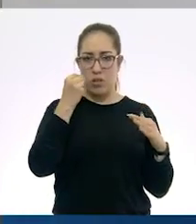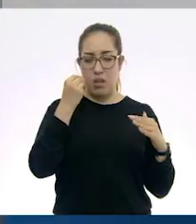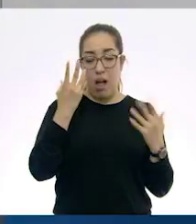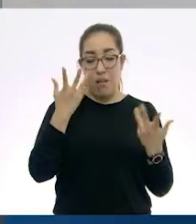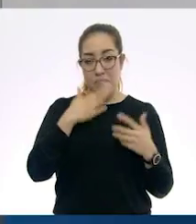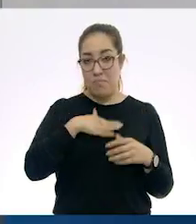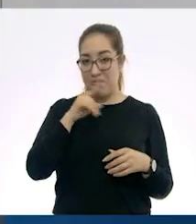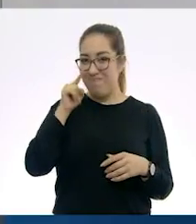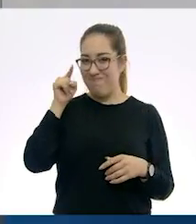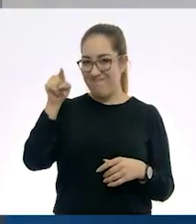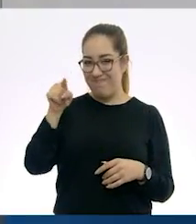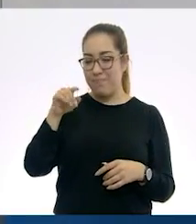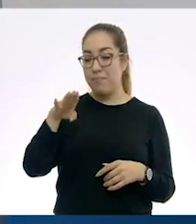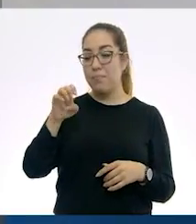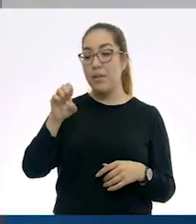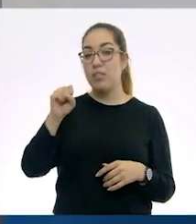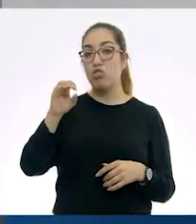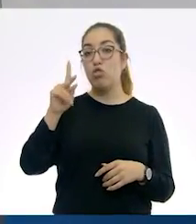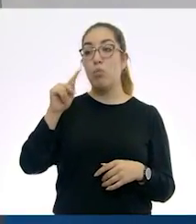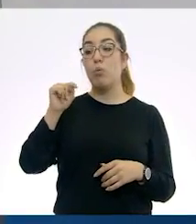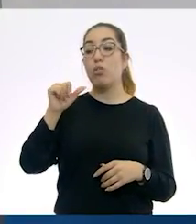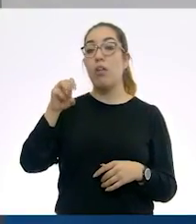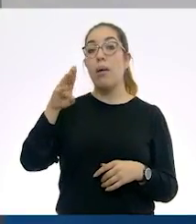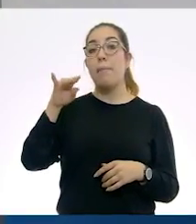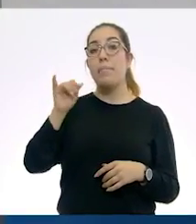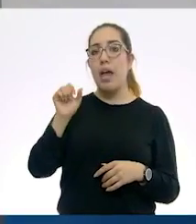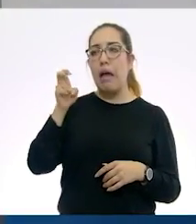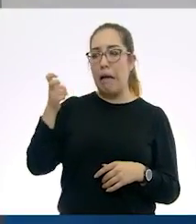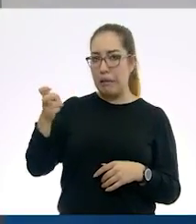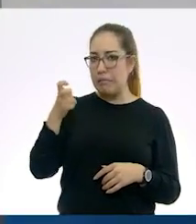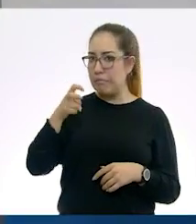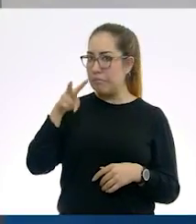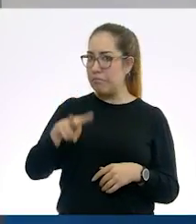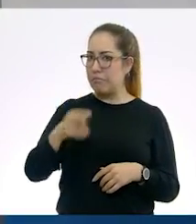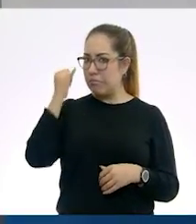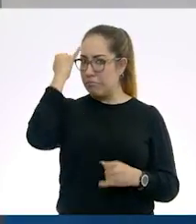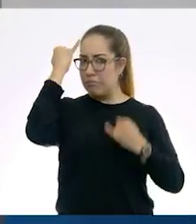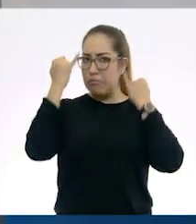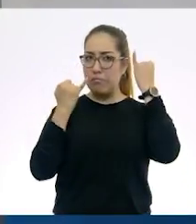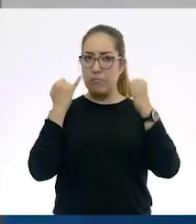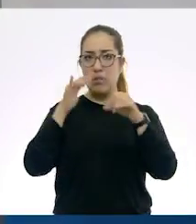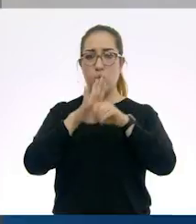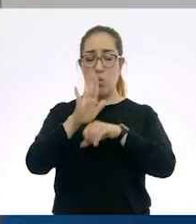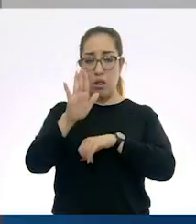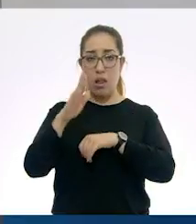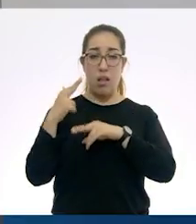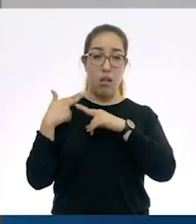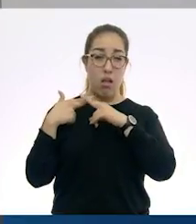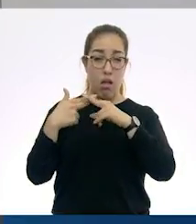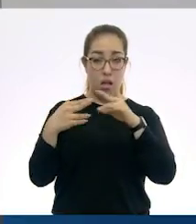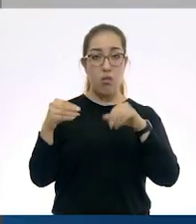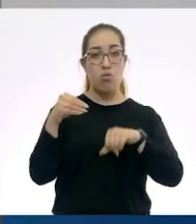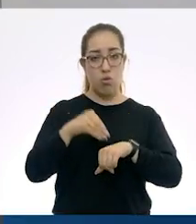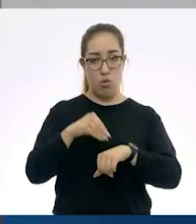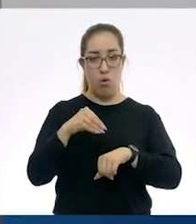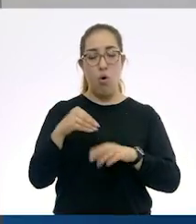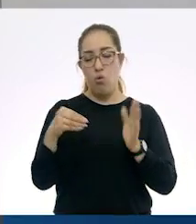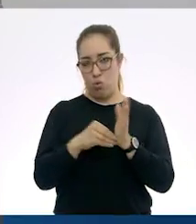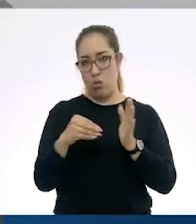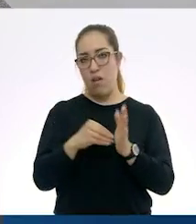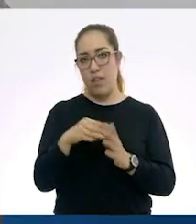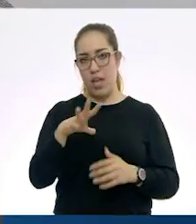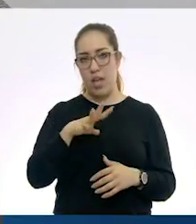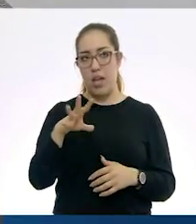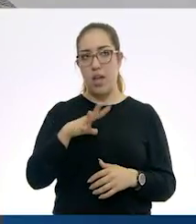llegaron a un invento que hasta el día de hoy nos sigue maravillando. Y lo que hicieron fue, a los ladrillos lograron